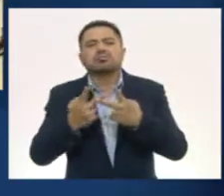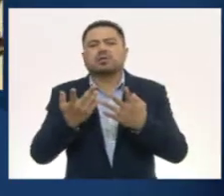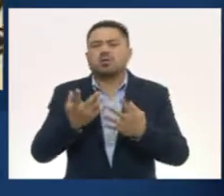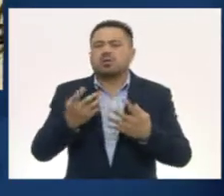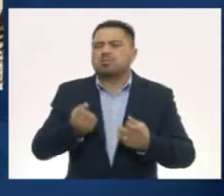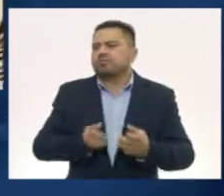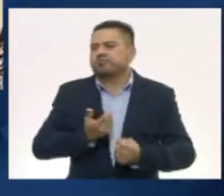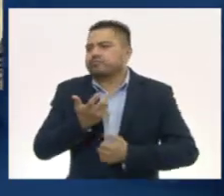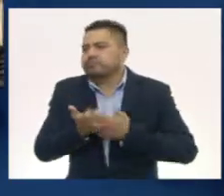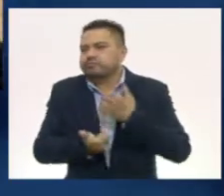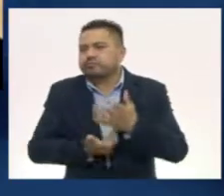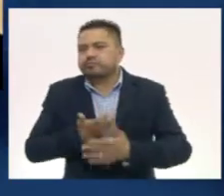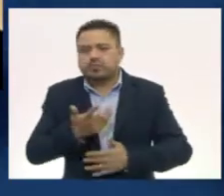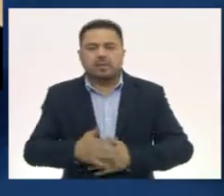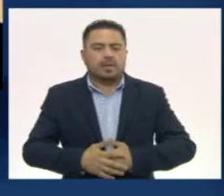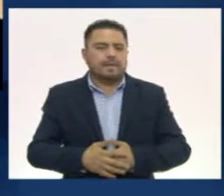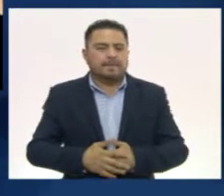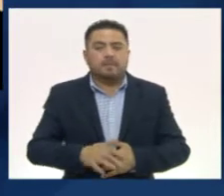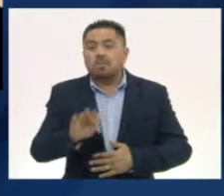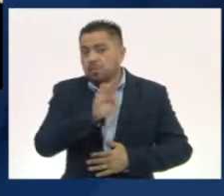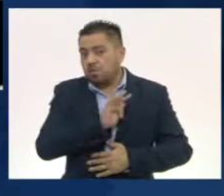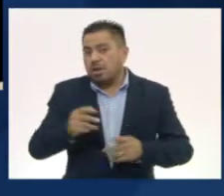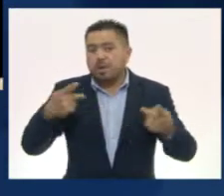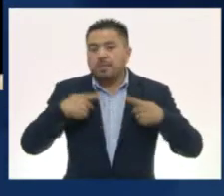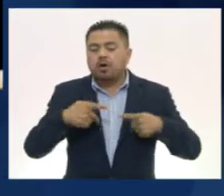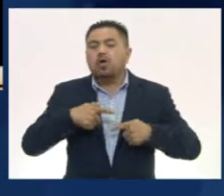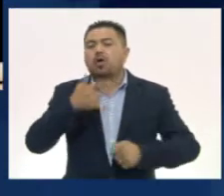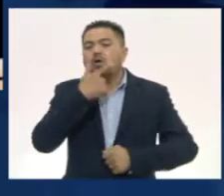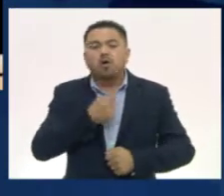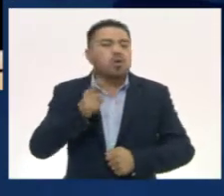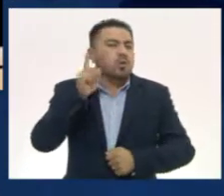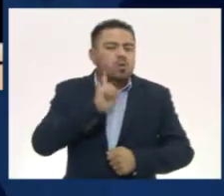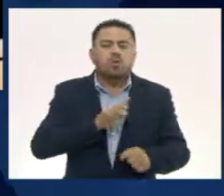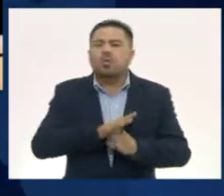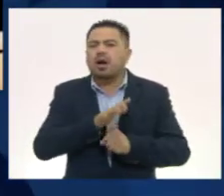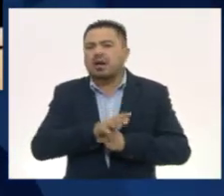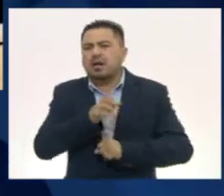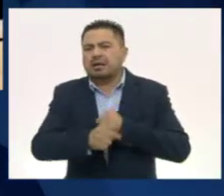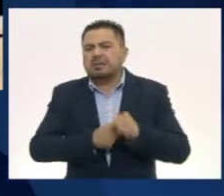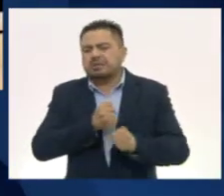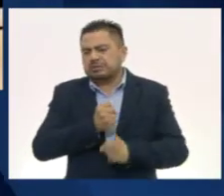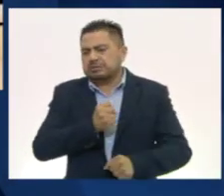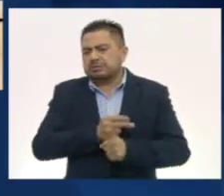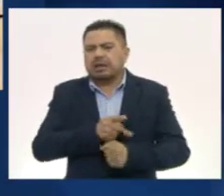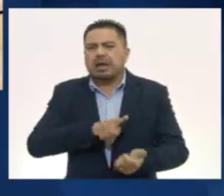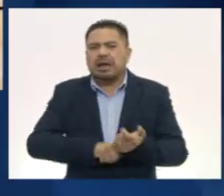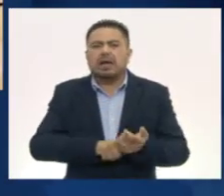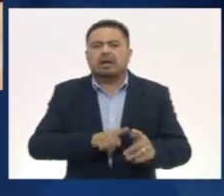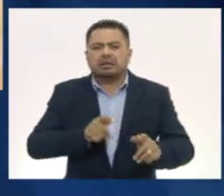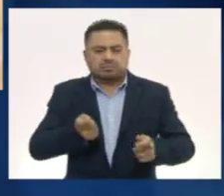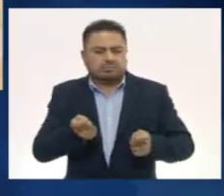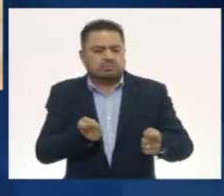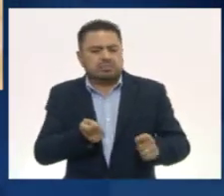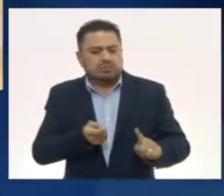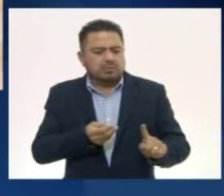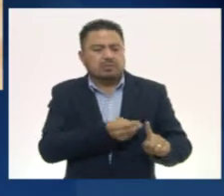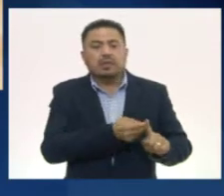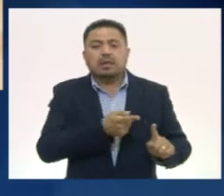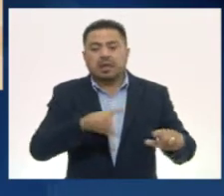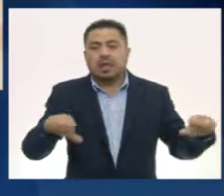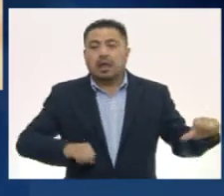poesía. Podían ser hombres o mujeres, que desde edad temprana eran instruidos en esta actividad.